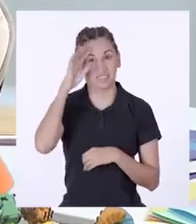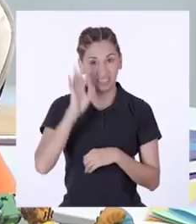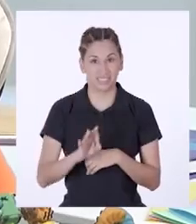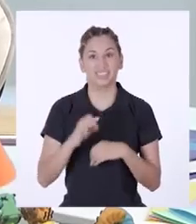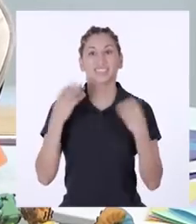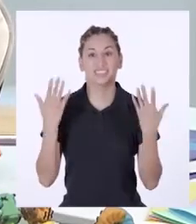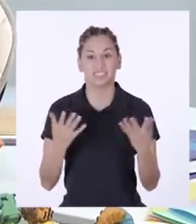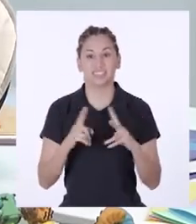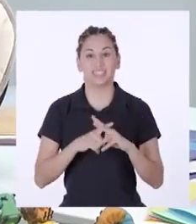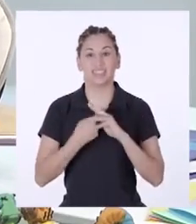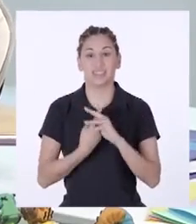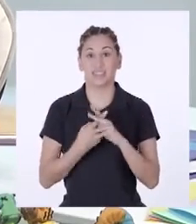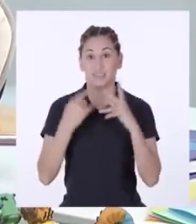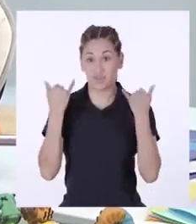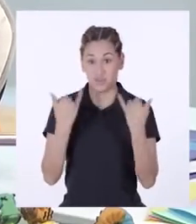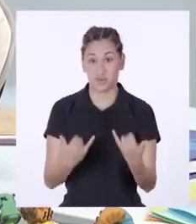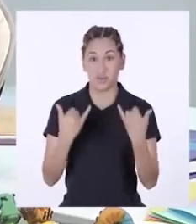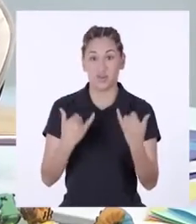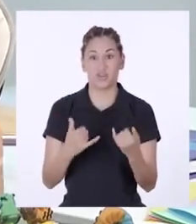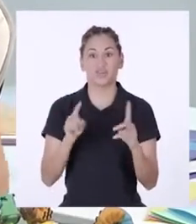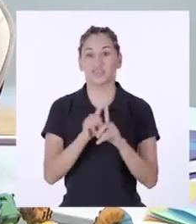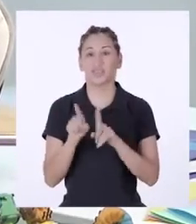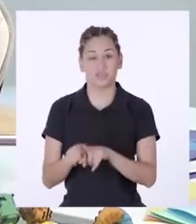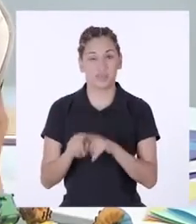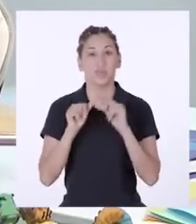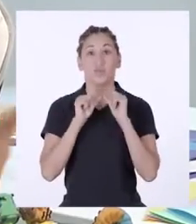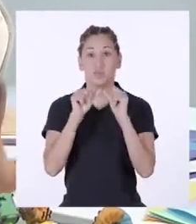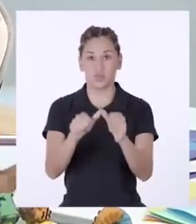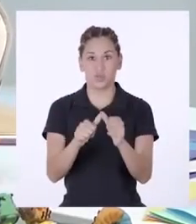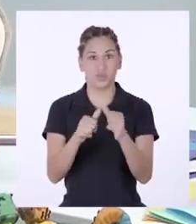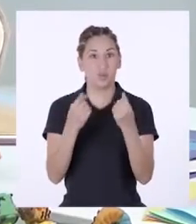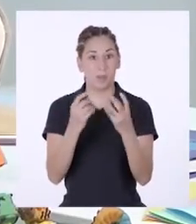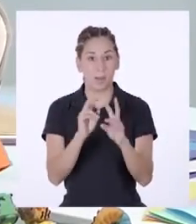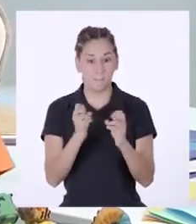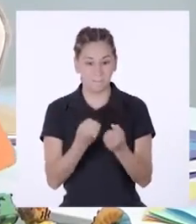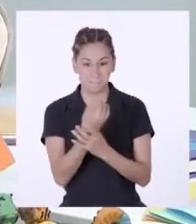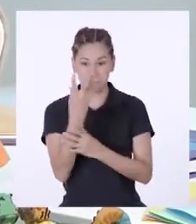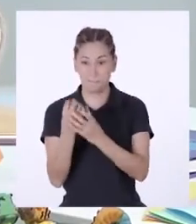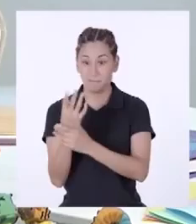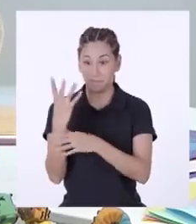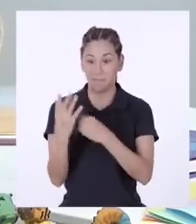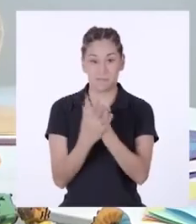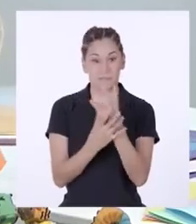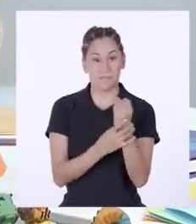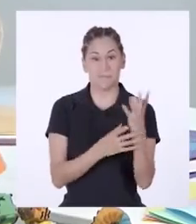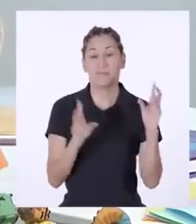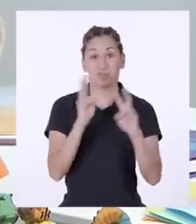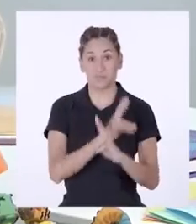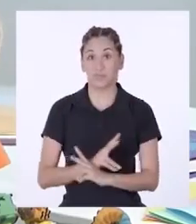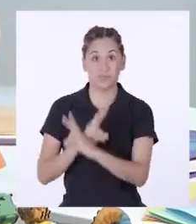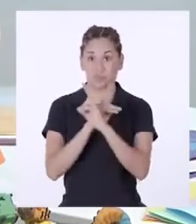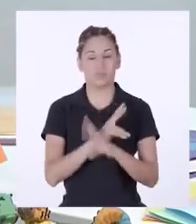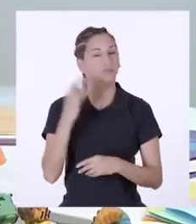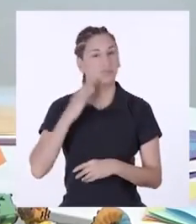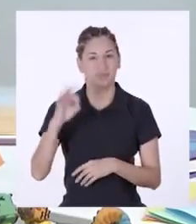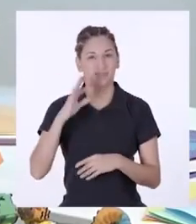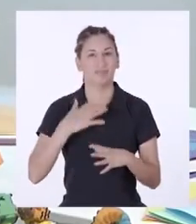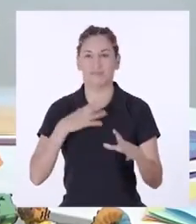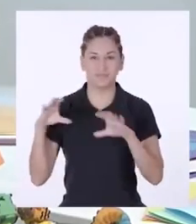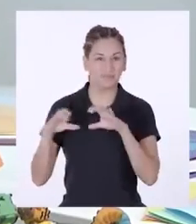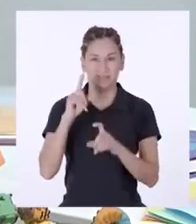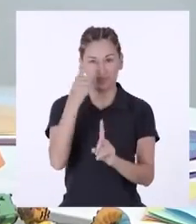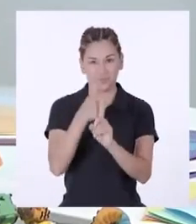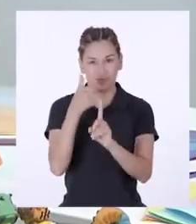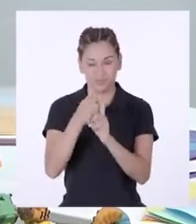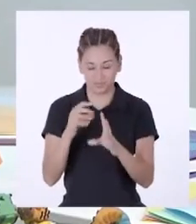segura de que a partir de hoy y mientras siga teniendo plantas a mi cuidado, siempre iré elaborando mi propio compost